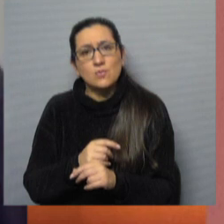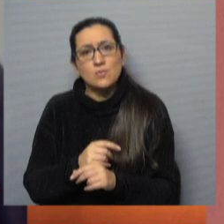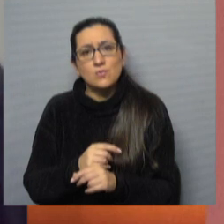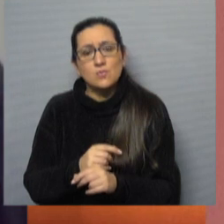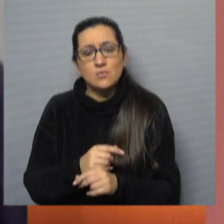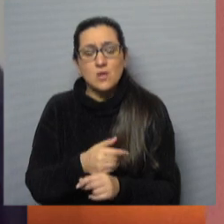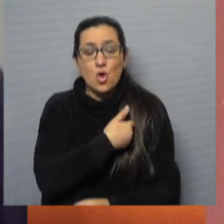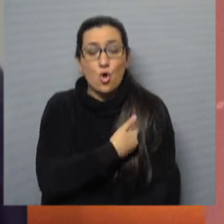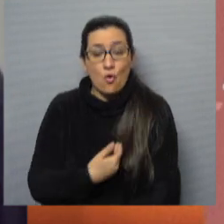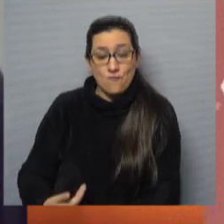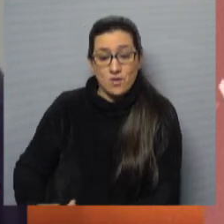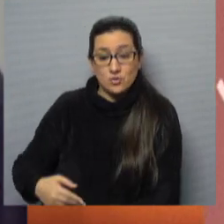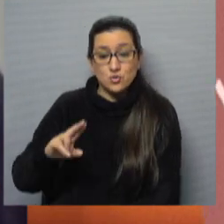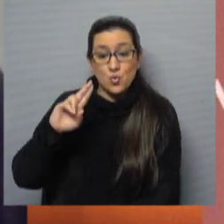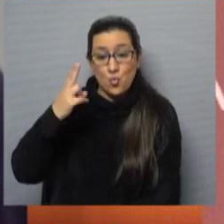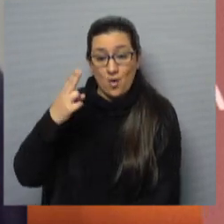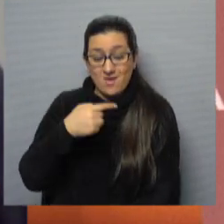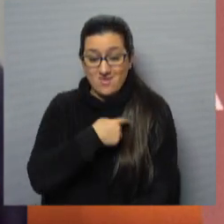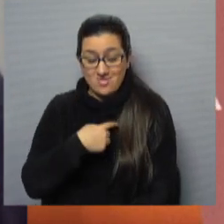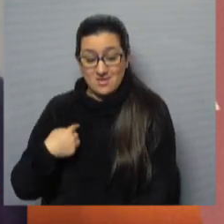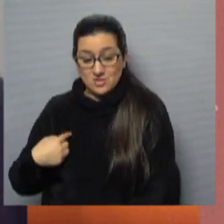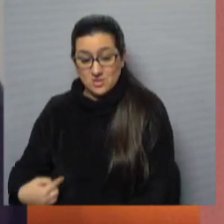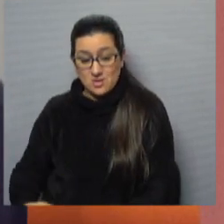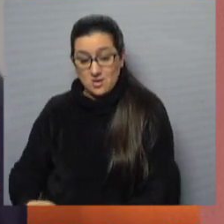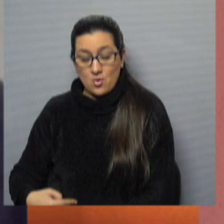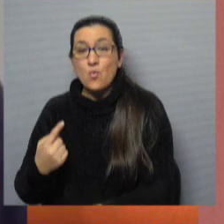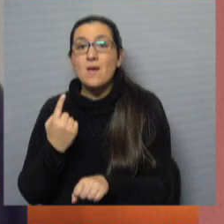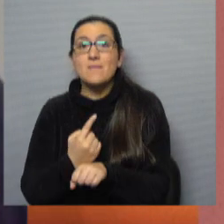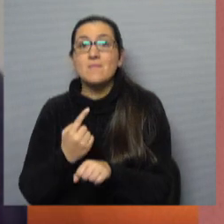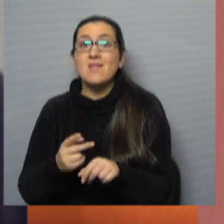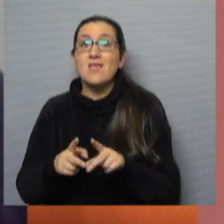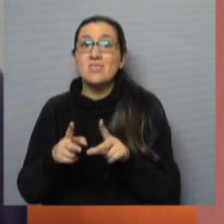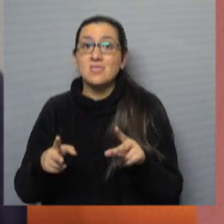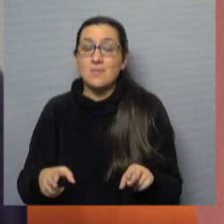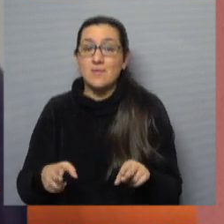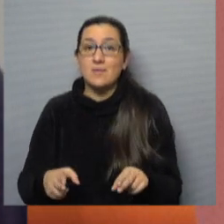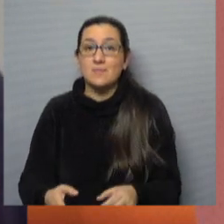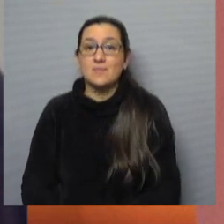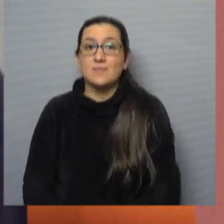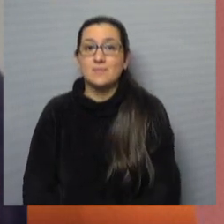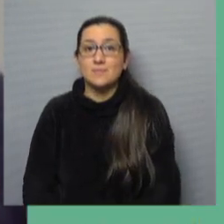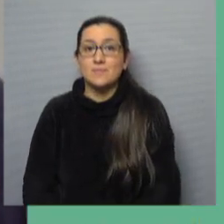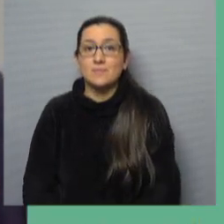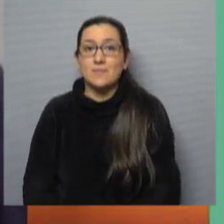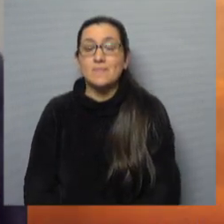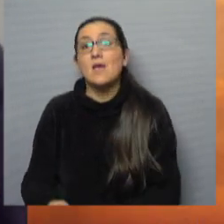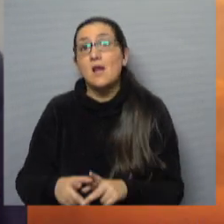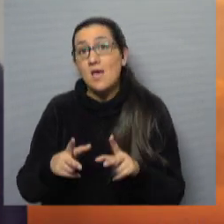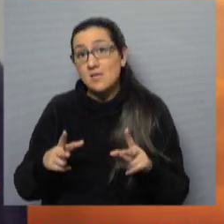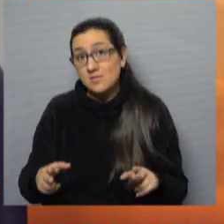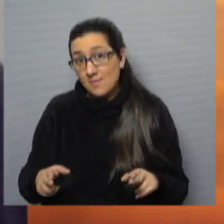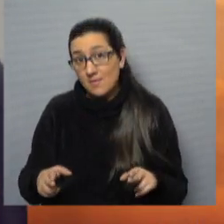gobiernos de Uruguay y de China una primera etapa, es decir, la etapa que